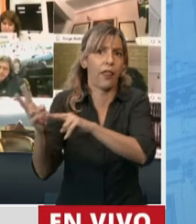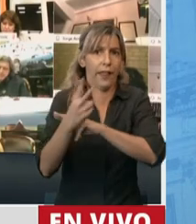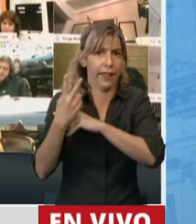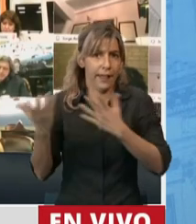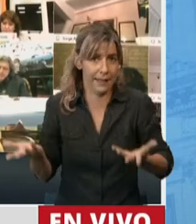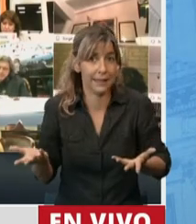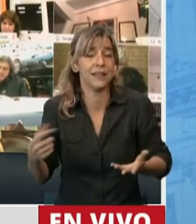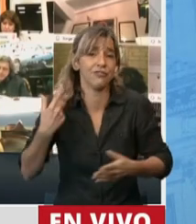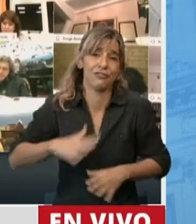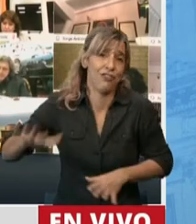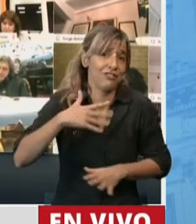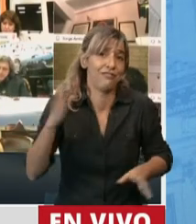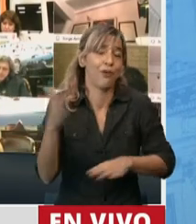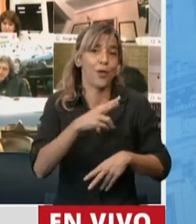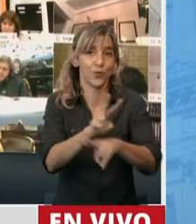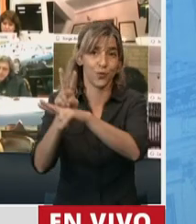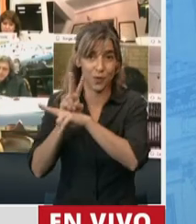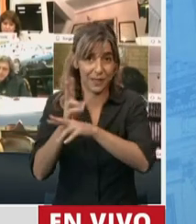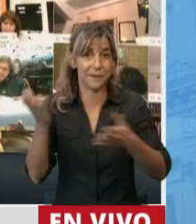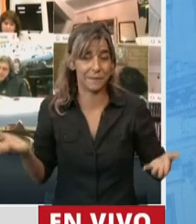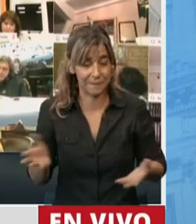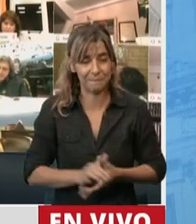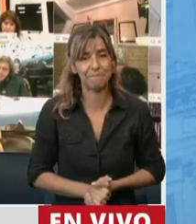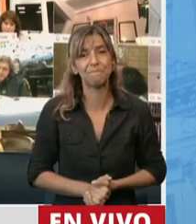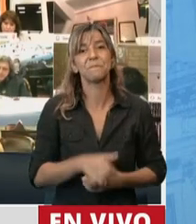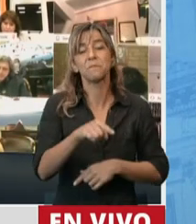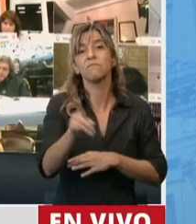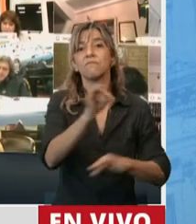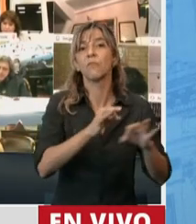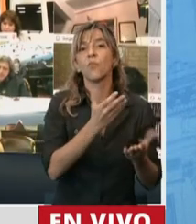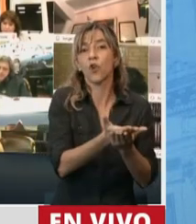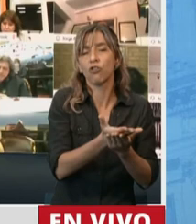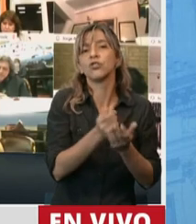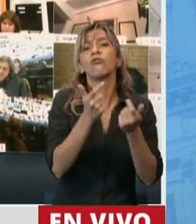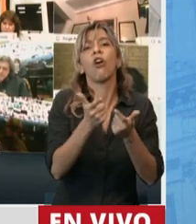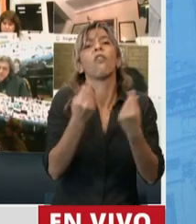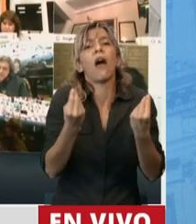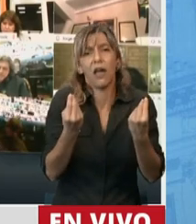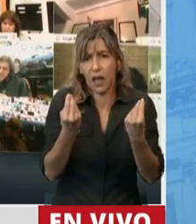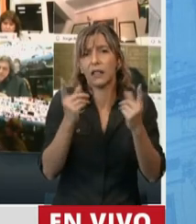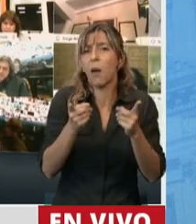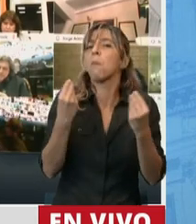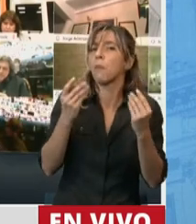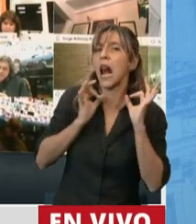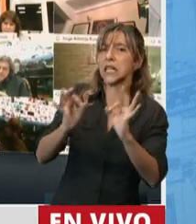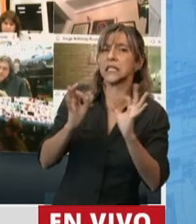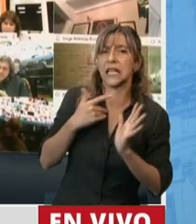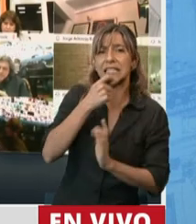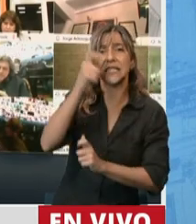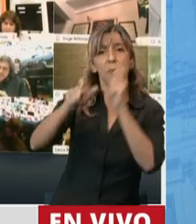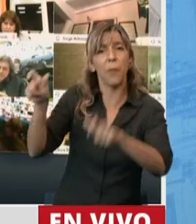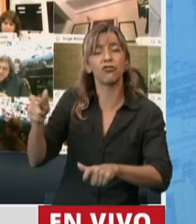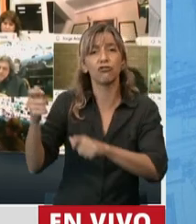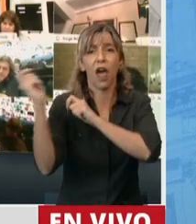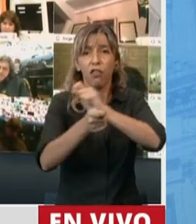También quiero destacar que este proyecto establece una licencia especial para las y los donantes bajo relación de dependencia de dos